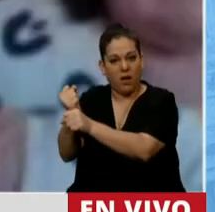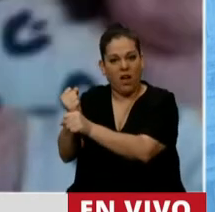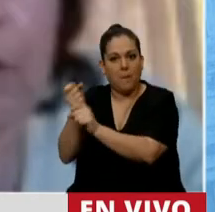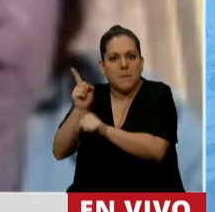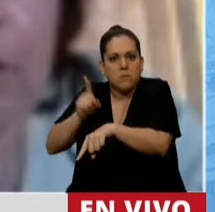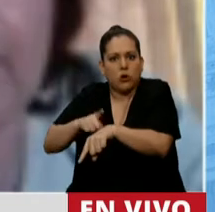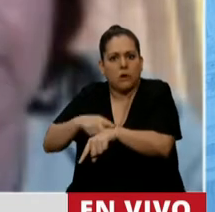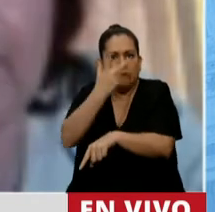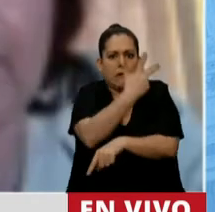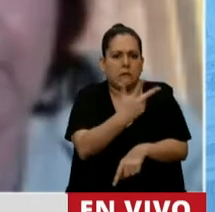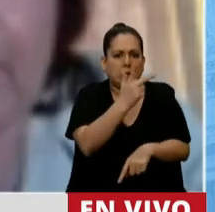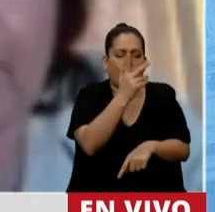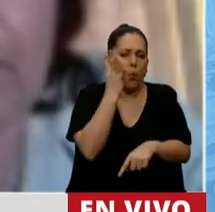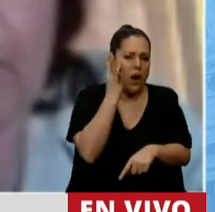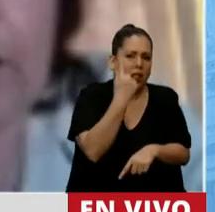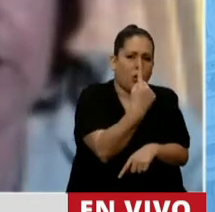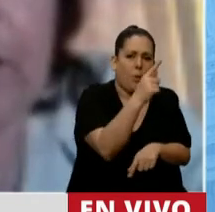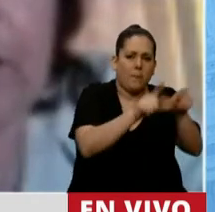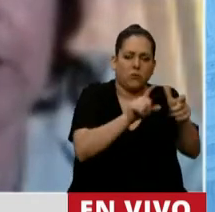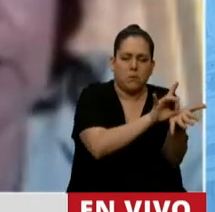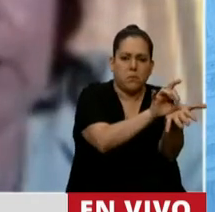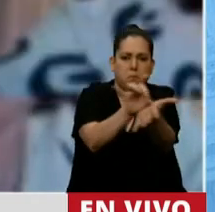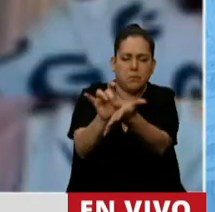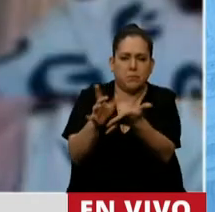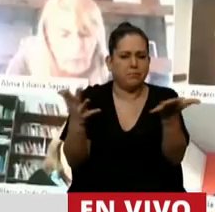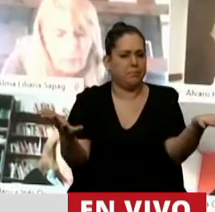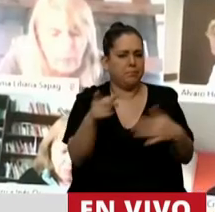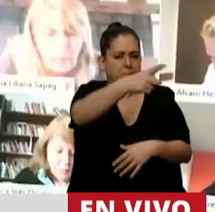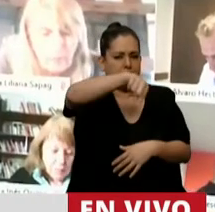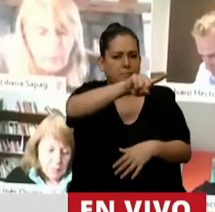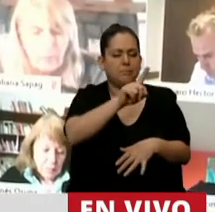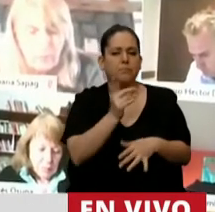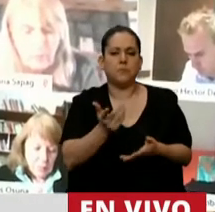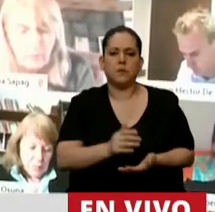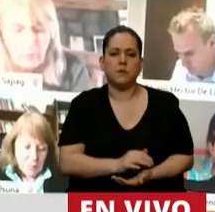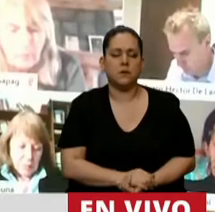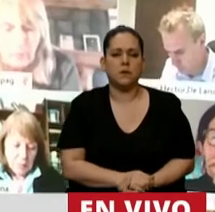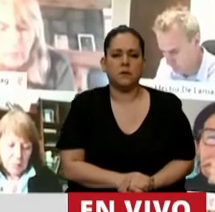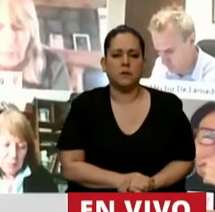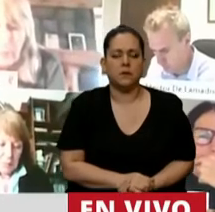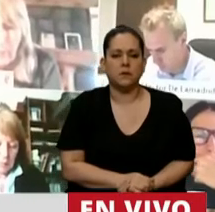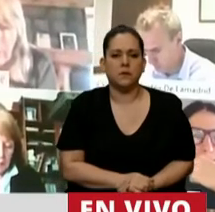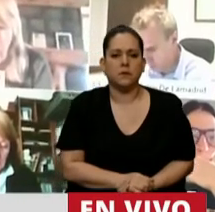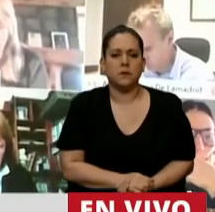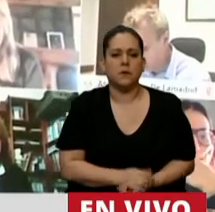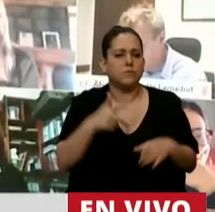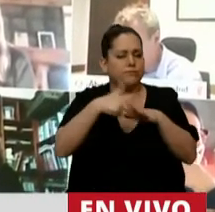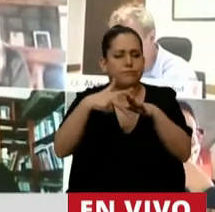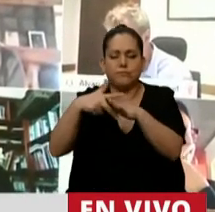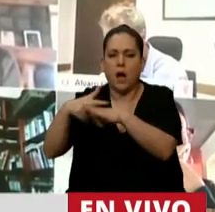341 personas que solamente habían cometido una decisión